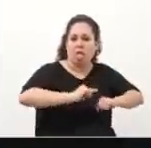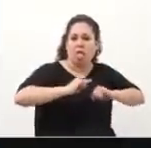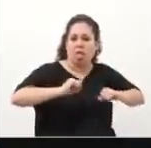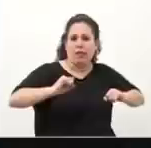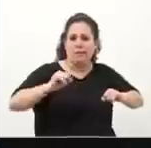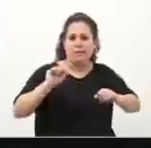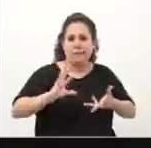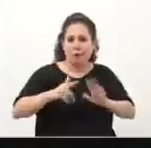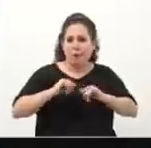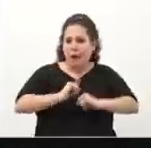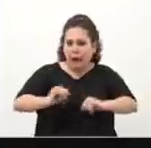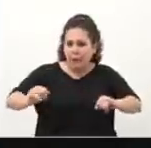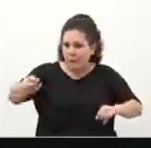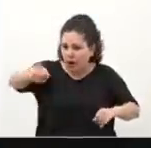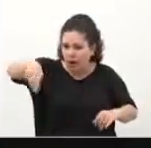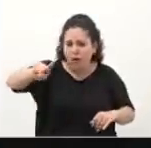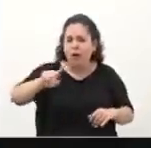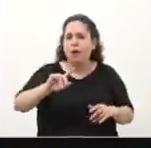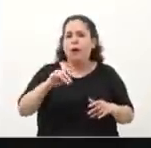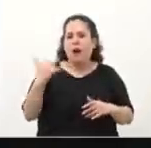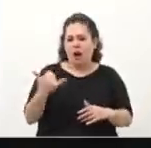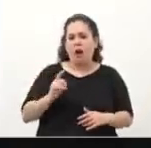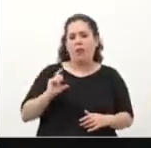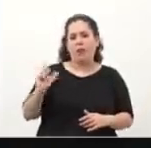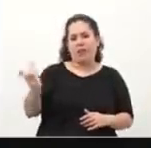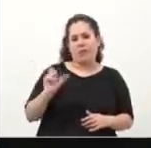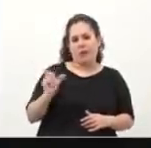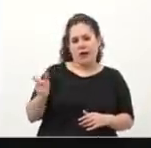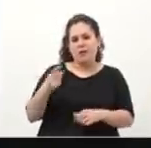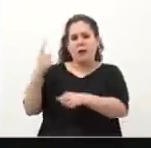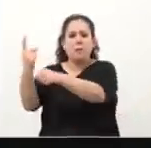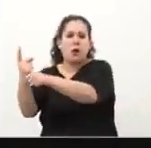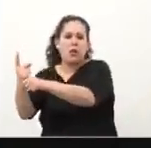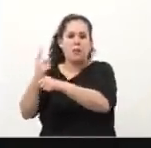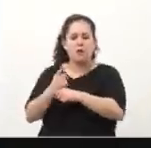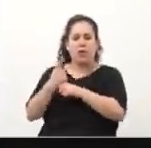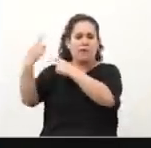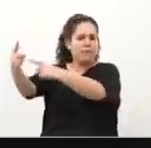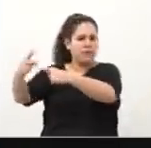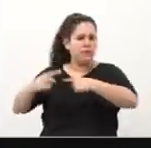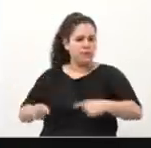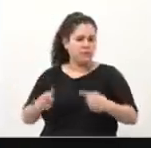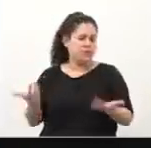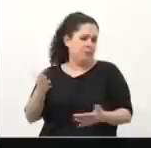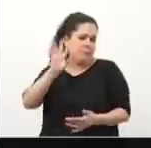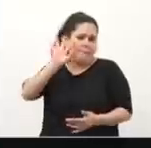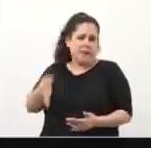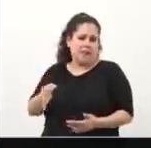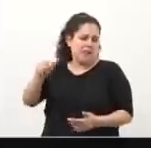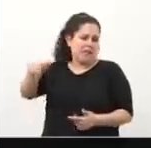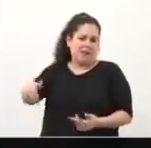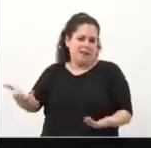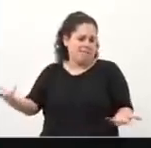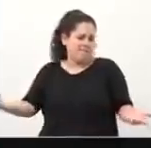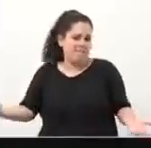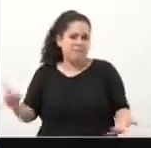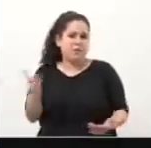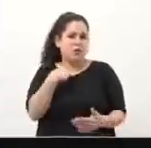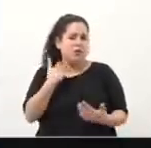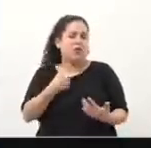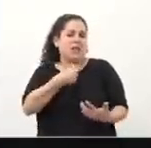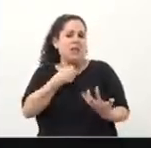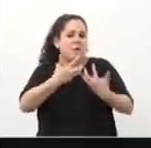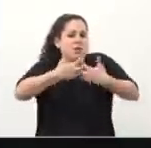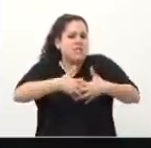campaña, venimos diciendo que tenemos una diferencia en las prioridades con este gobierno. Y acá están claramente expuestas. Nosotros proponemos crear un sistema